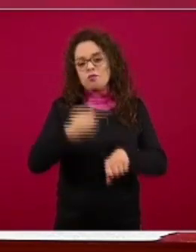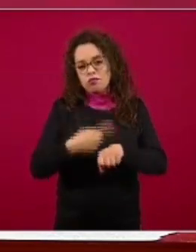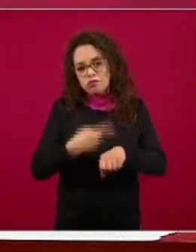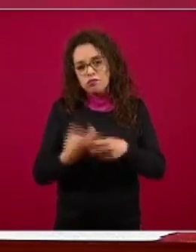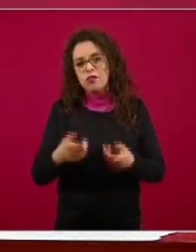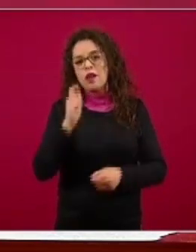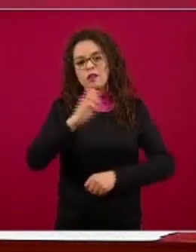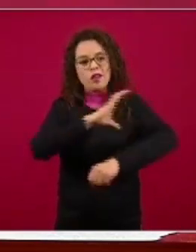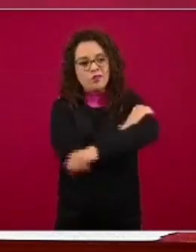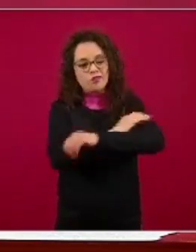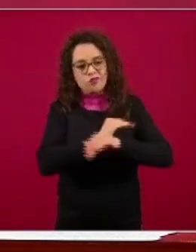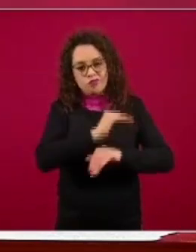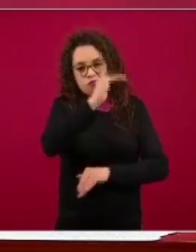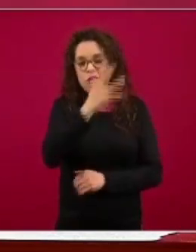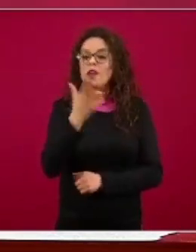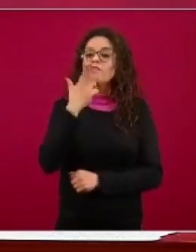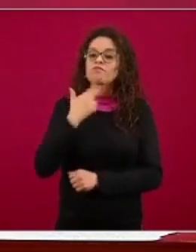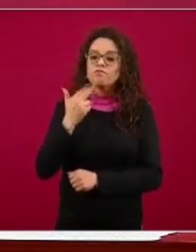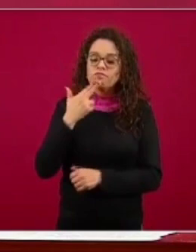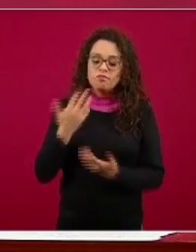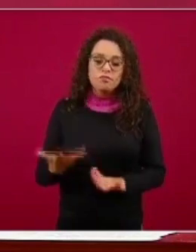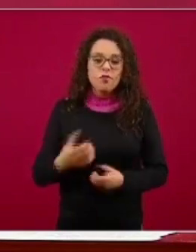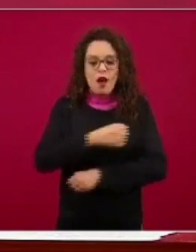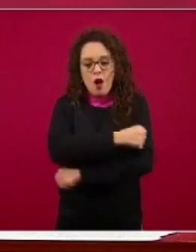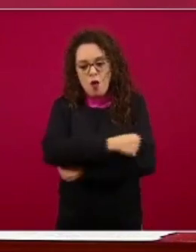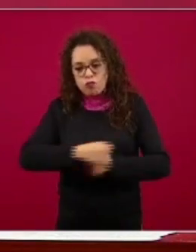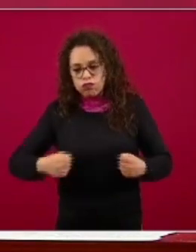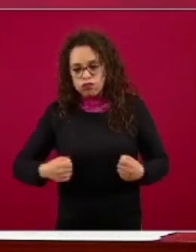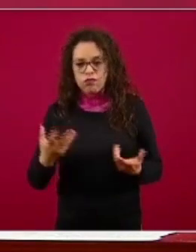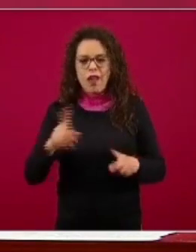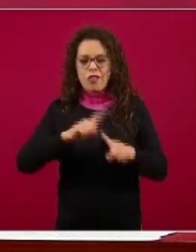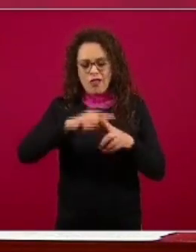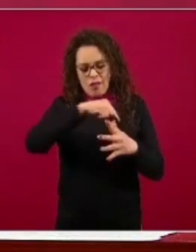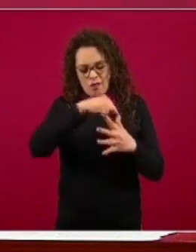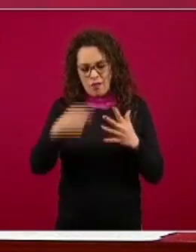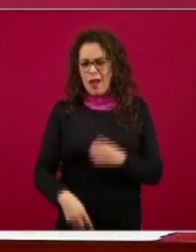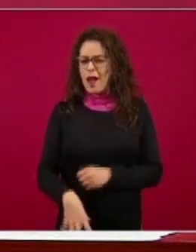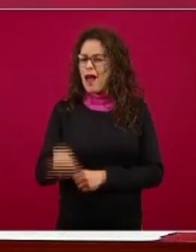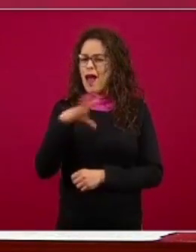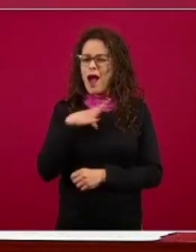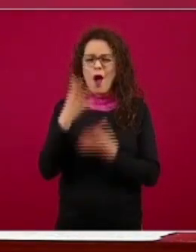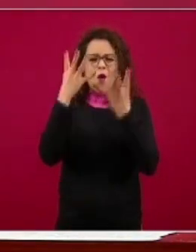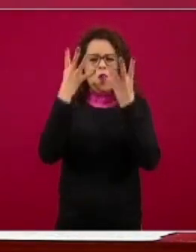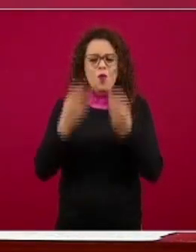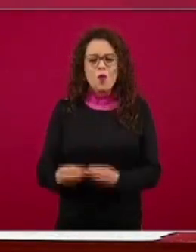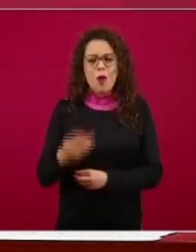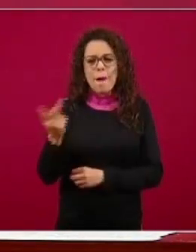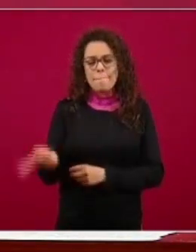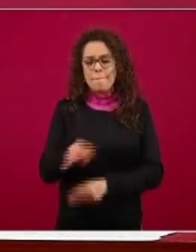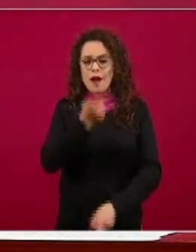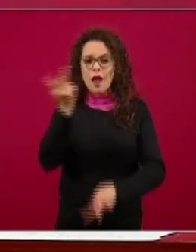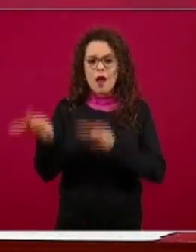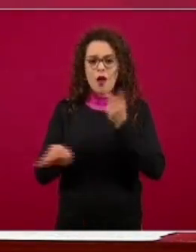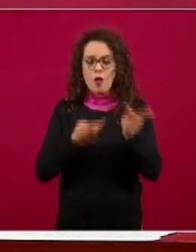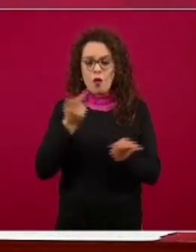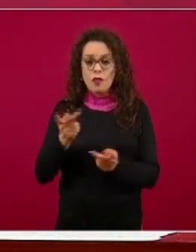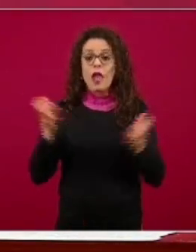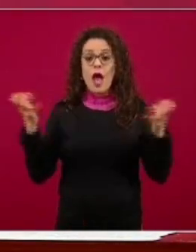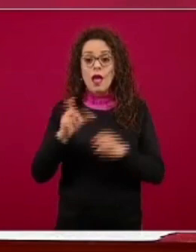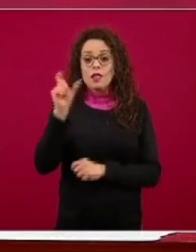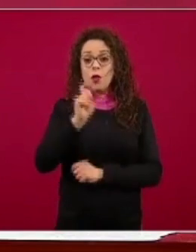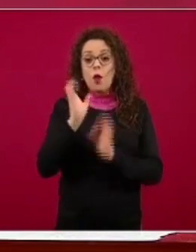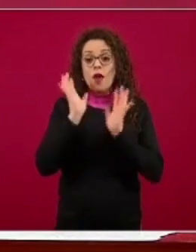tenemos muchísimas preguntas en mente que vamos a hacer una vez que tengamos la base de datos